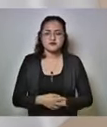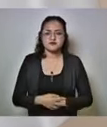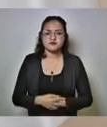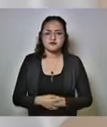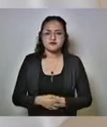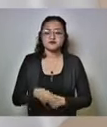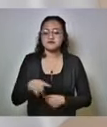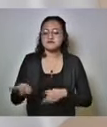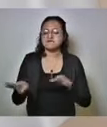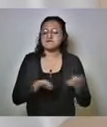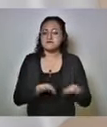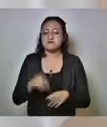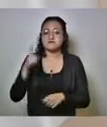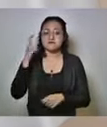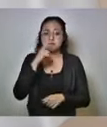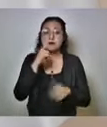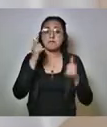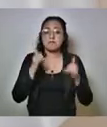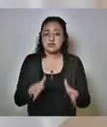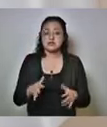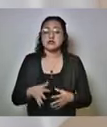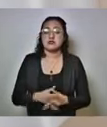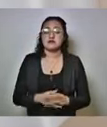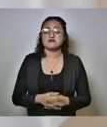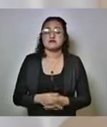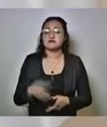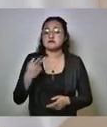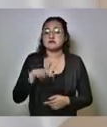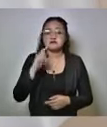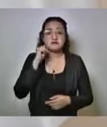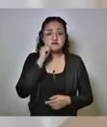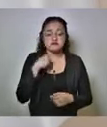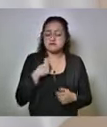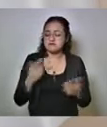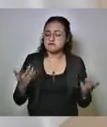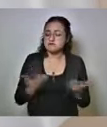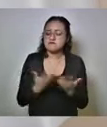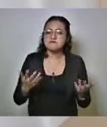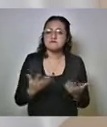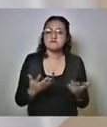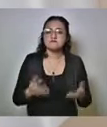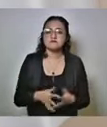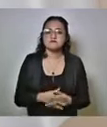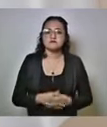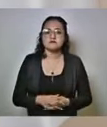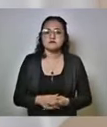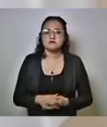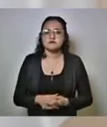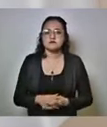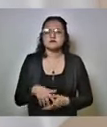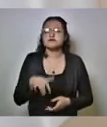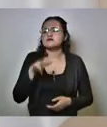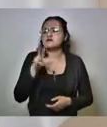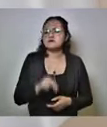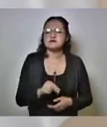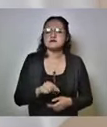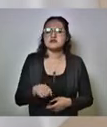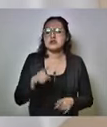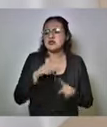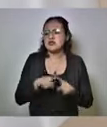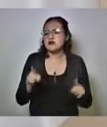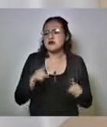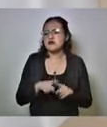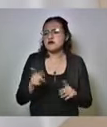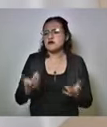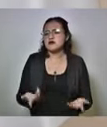es un trabajo muy complejo pero que lo tenemos que hacer si no en diferentes momentos